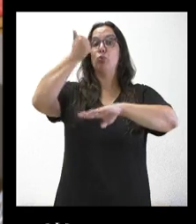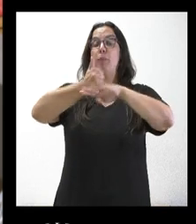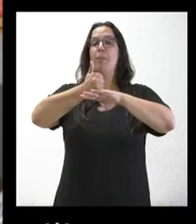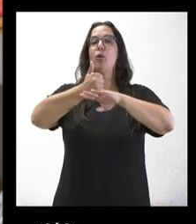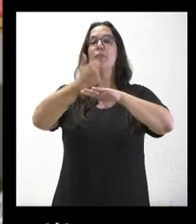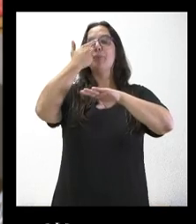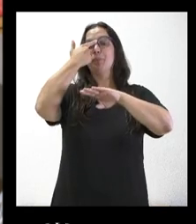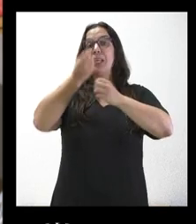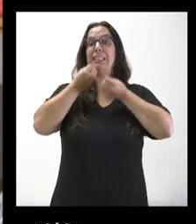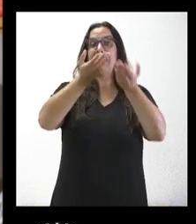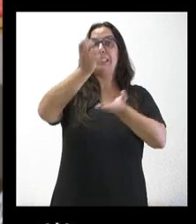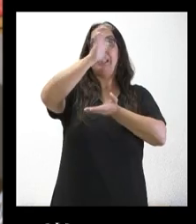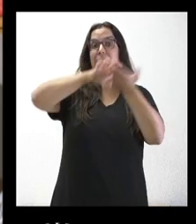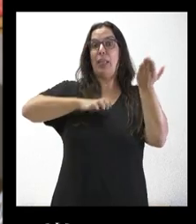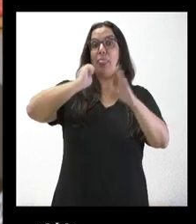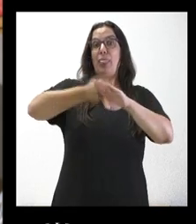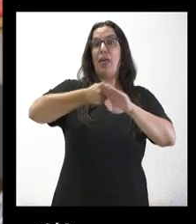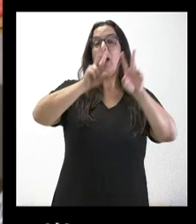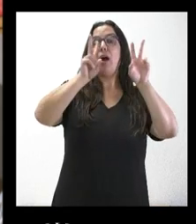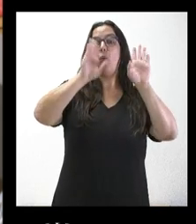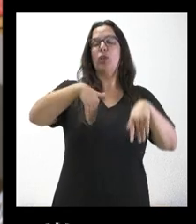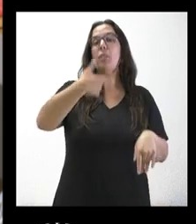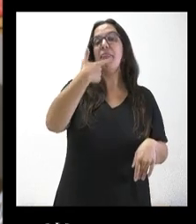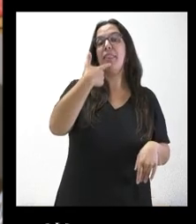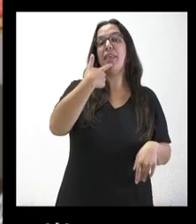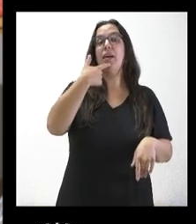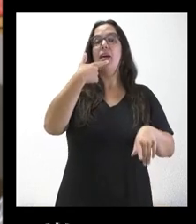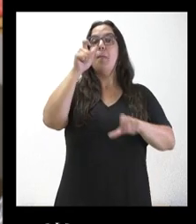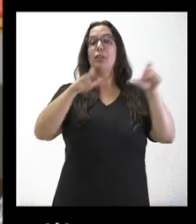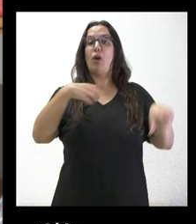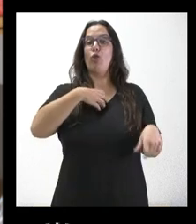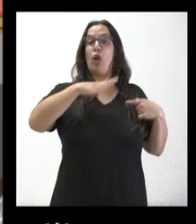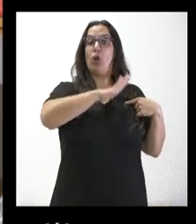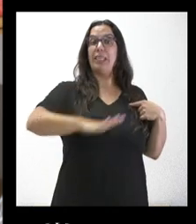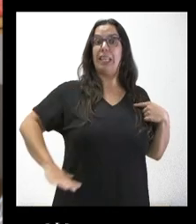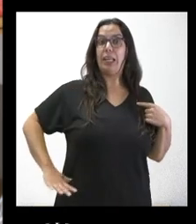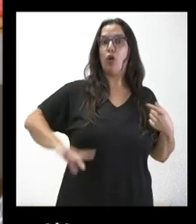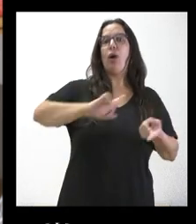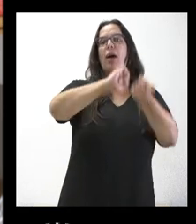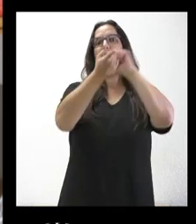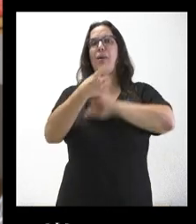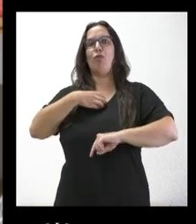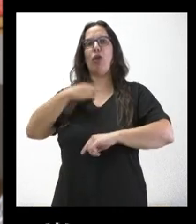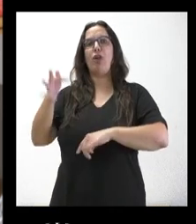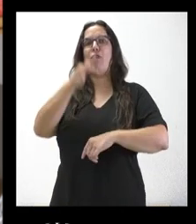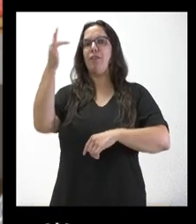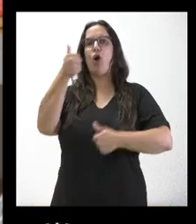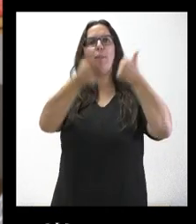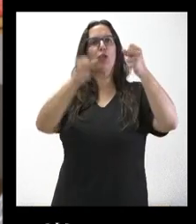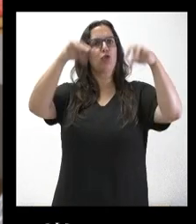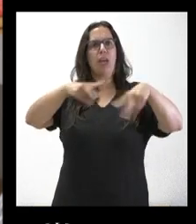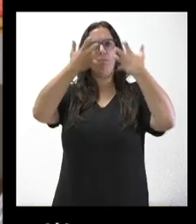propósito de que se avala a los interinos su paso a la conversión a funcionarios sin pasar por una oposición.